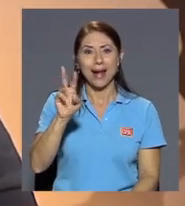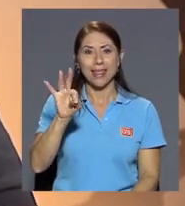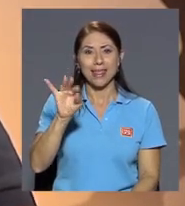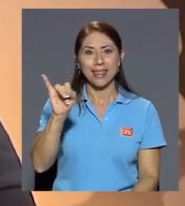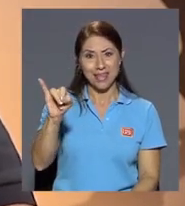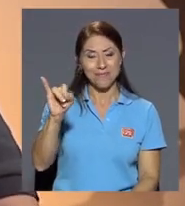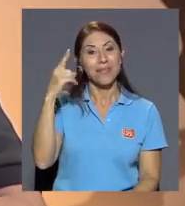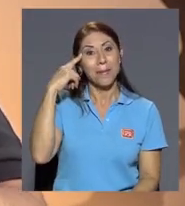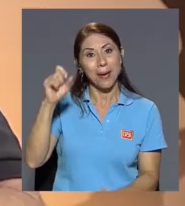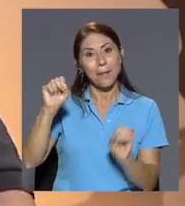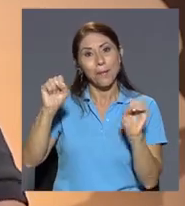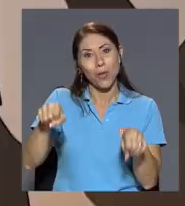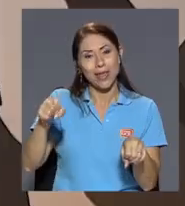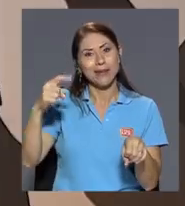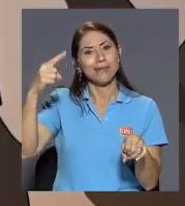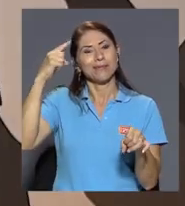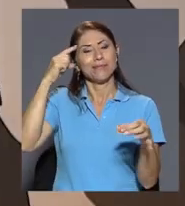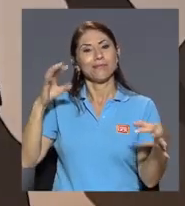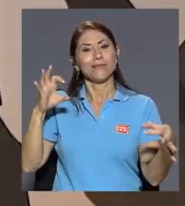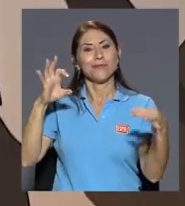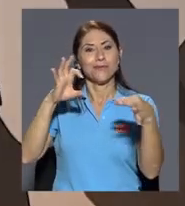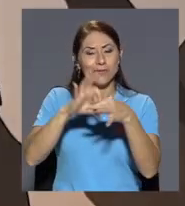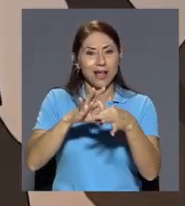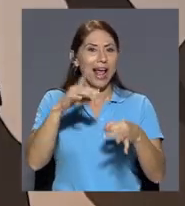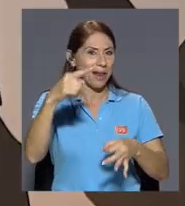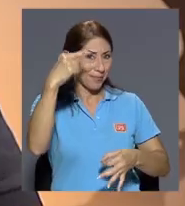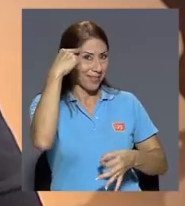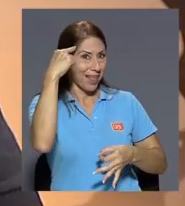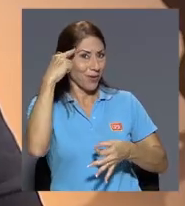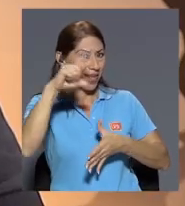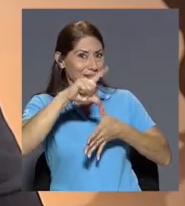a ese gran pensador latinoamericano exactamente